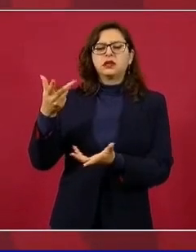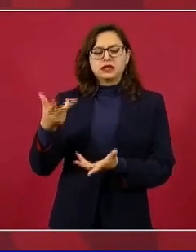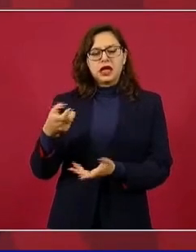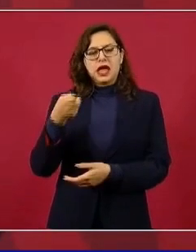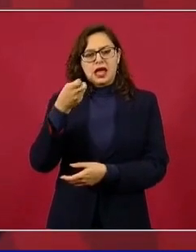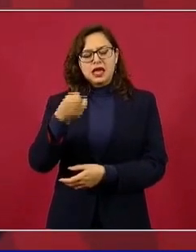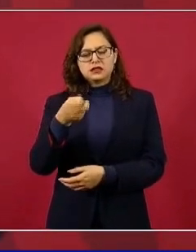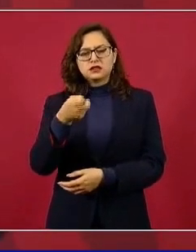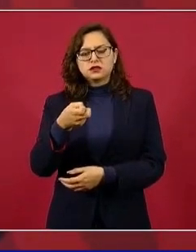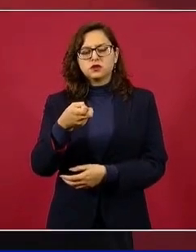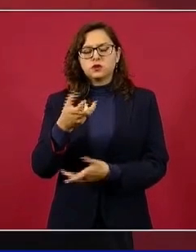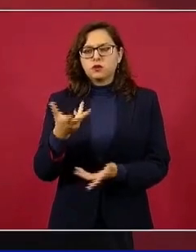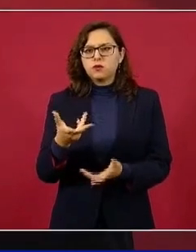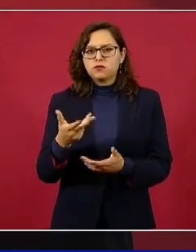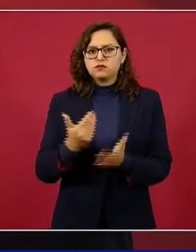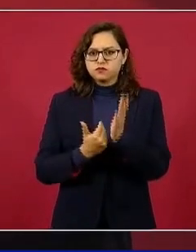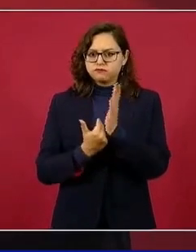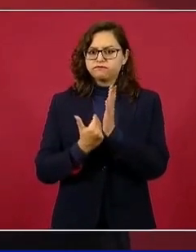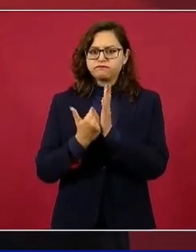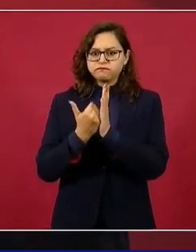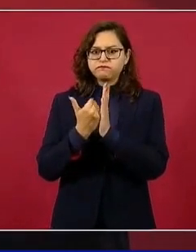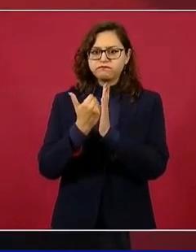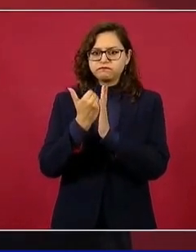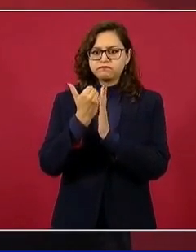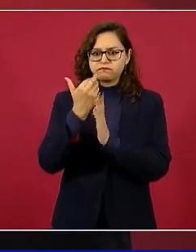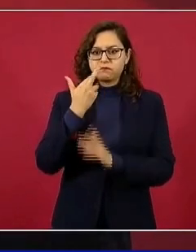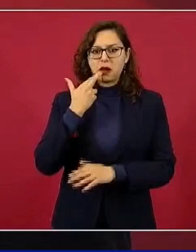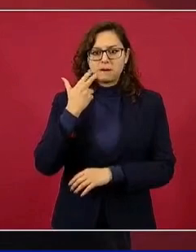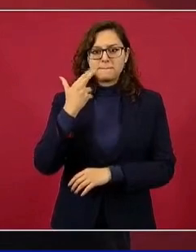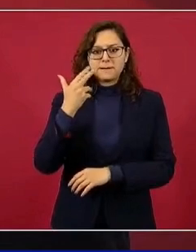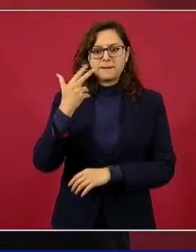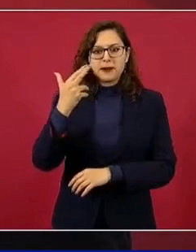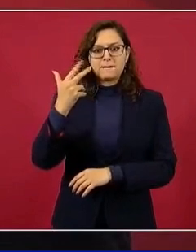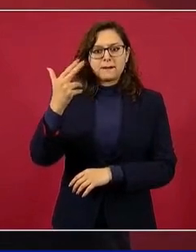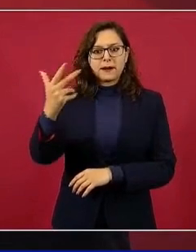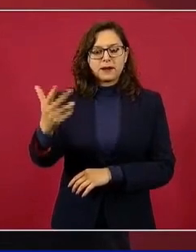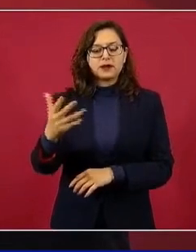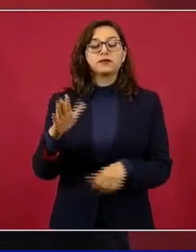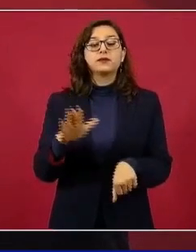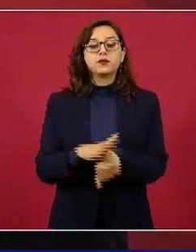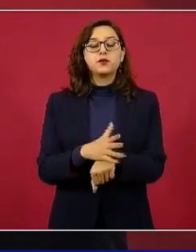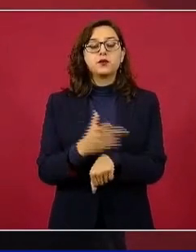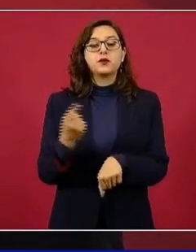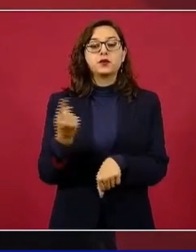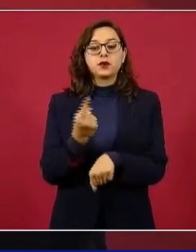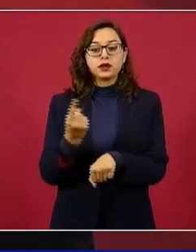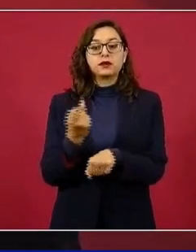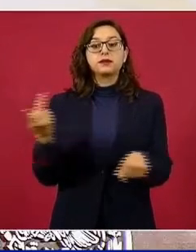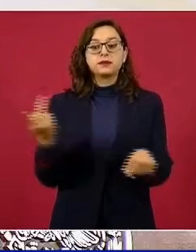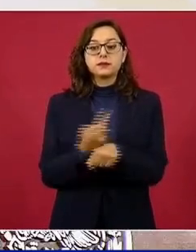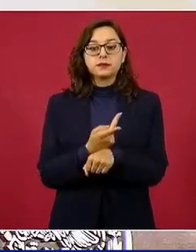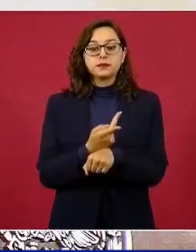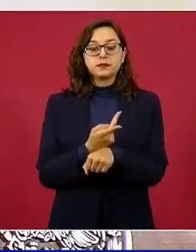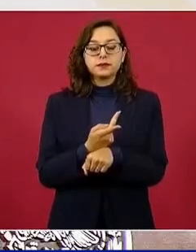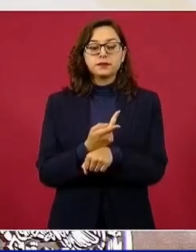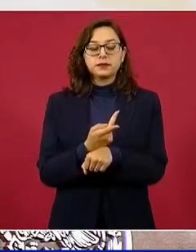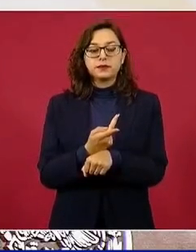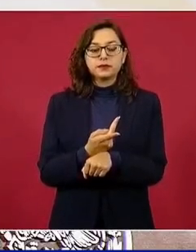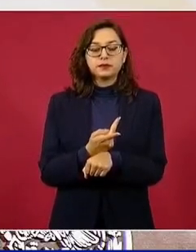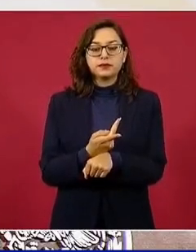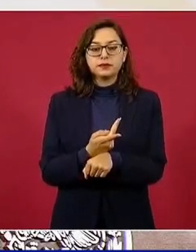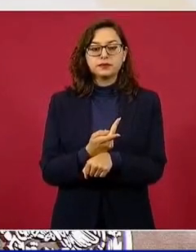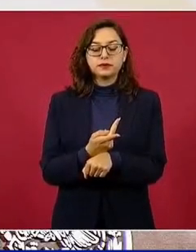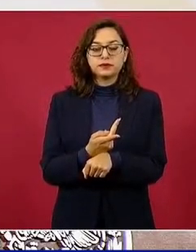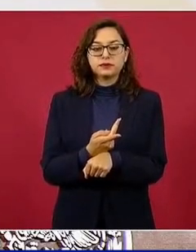los ingresos, porque ya no se permite